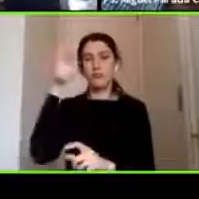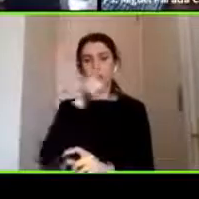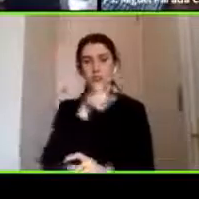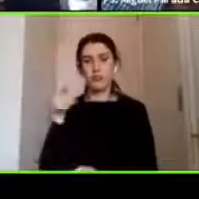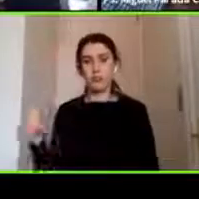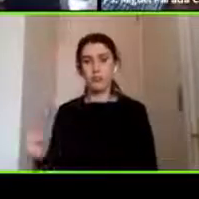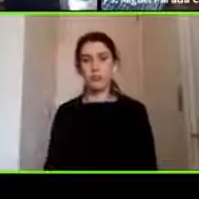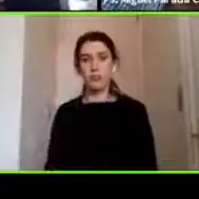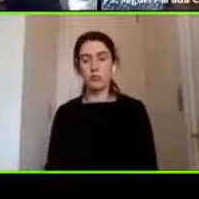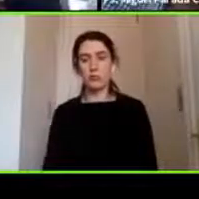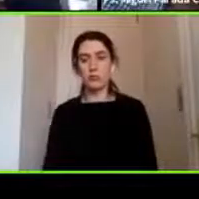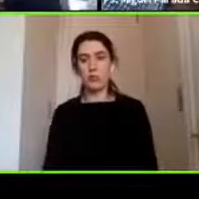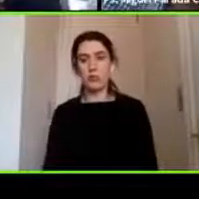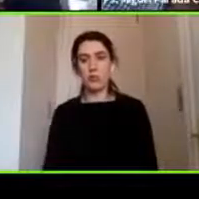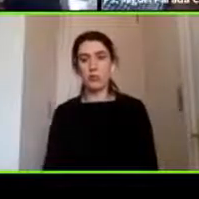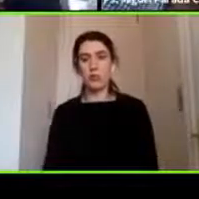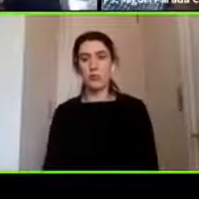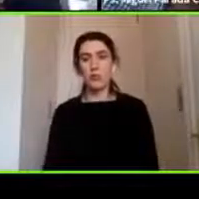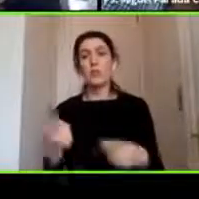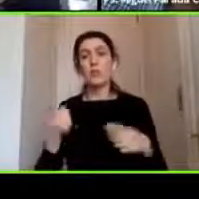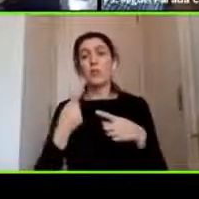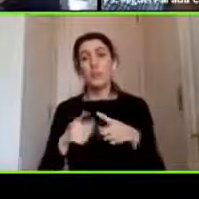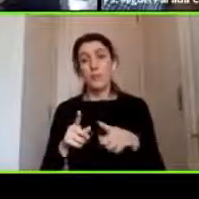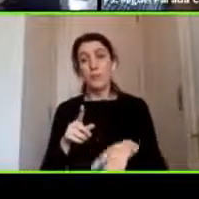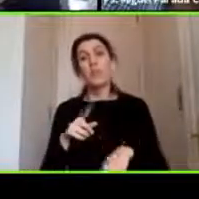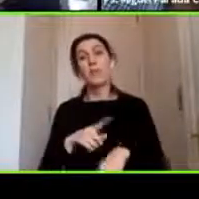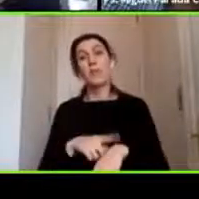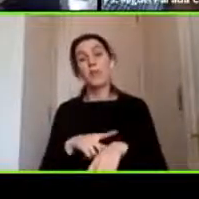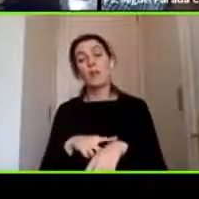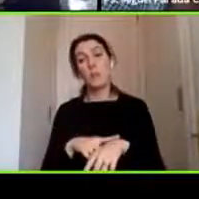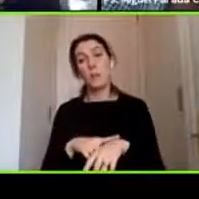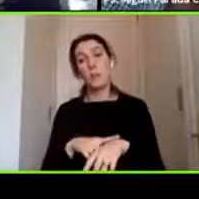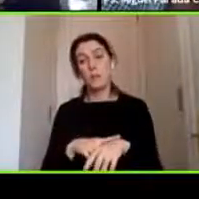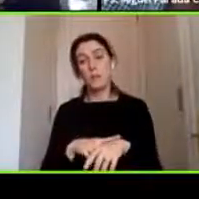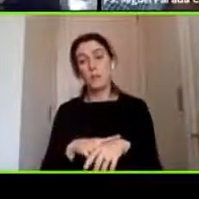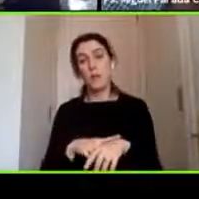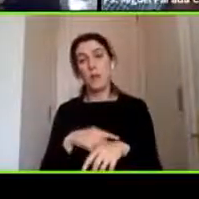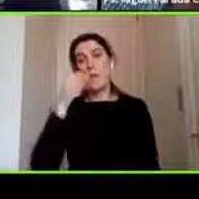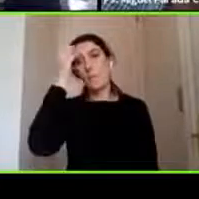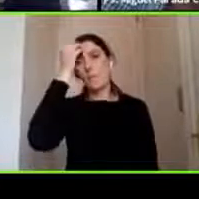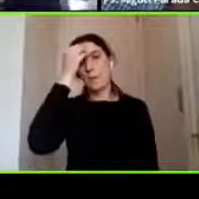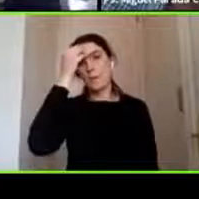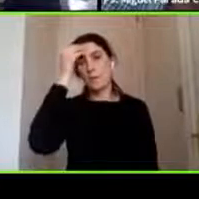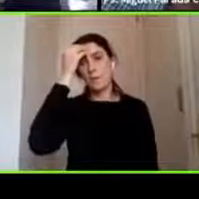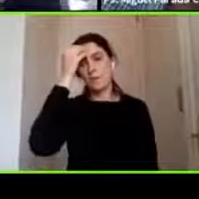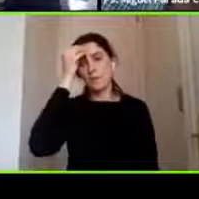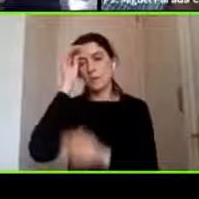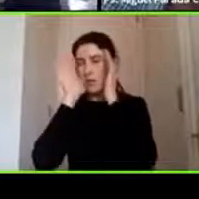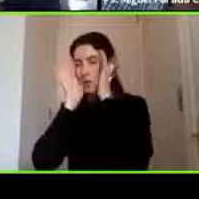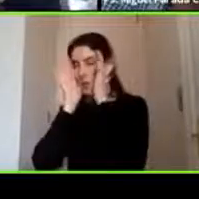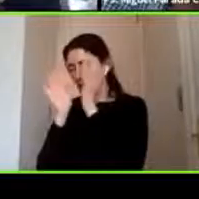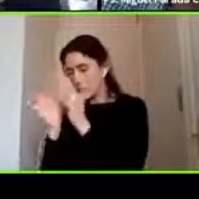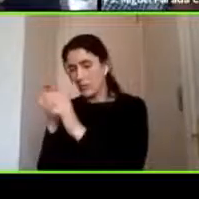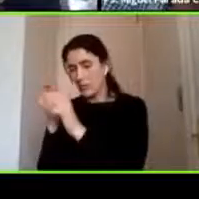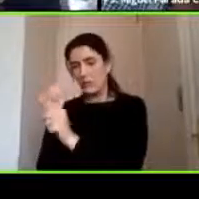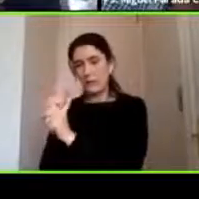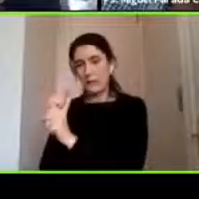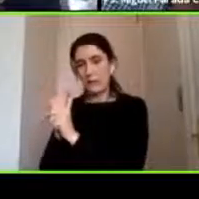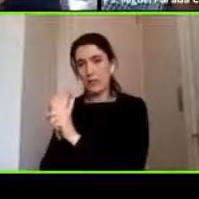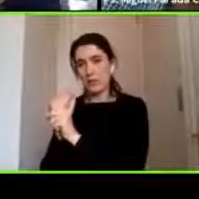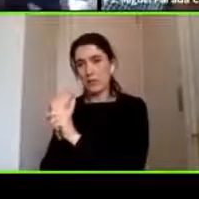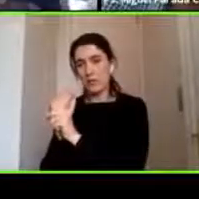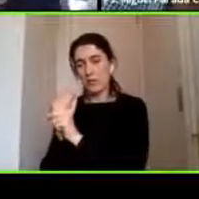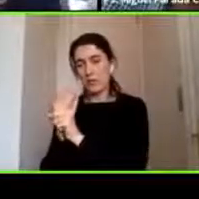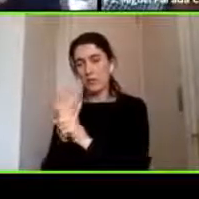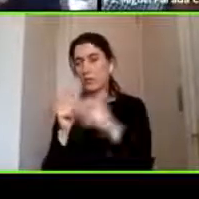tener que ocupar la mayor parte del tiempo o la preocupación en el trabajo o en cualquier otra actividad y no en el cuidado de los